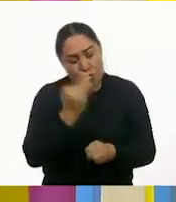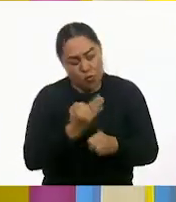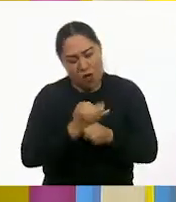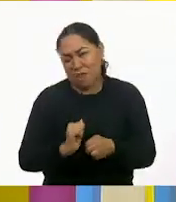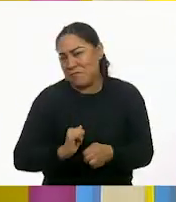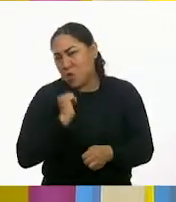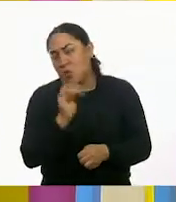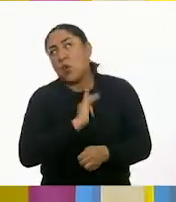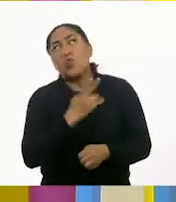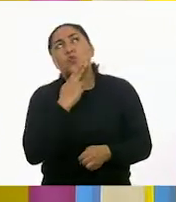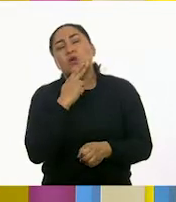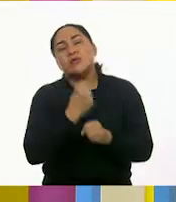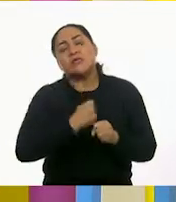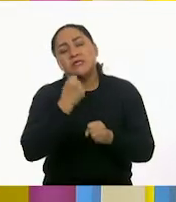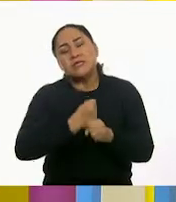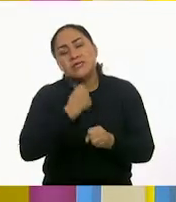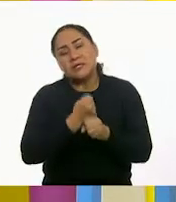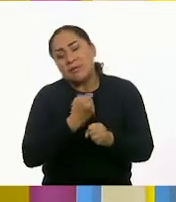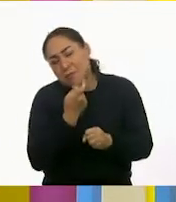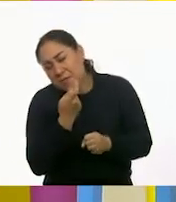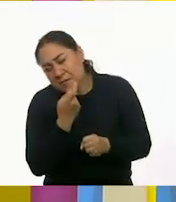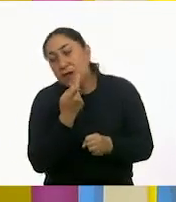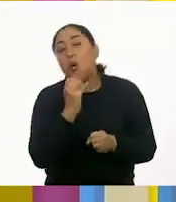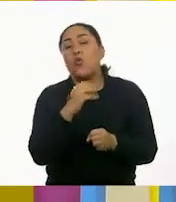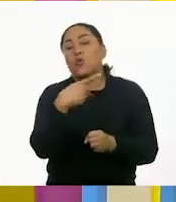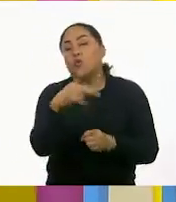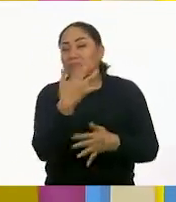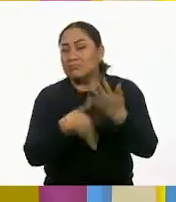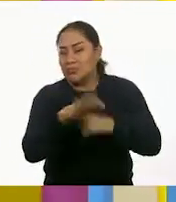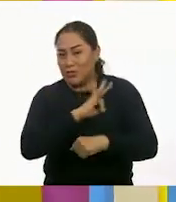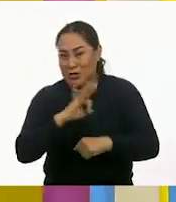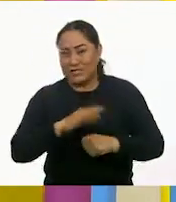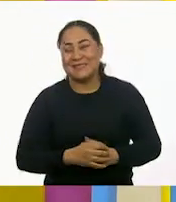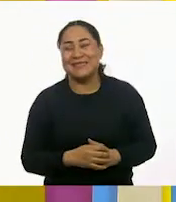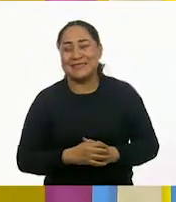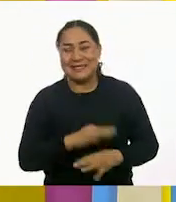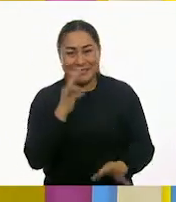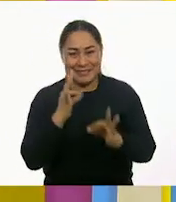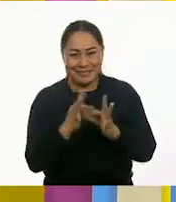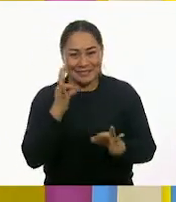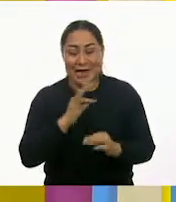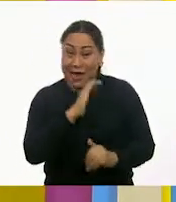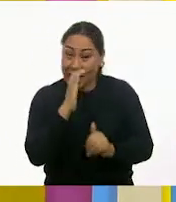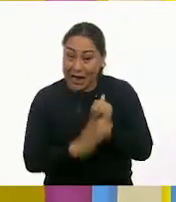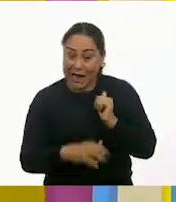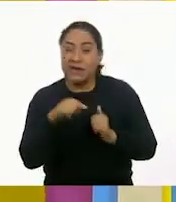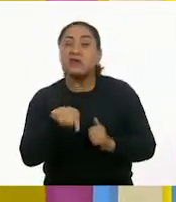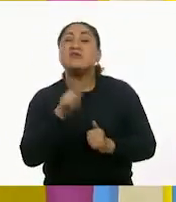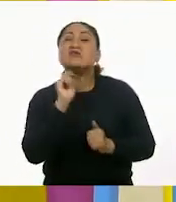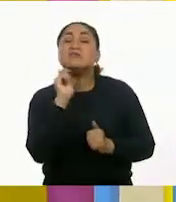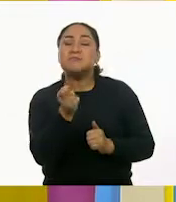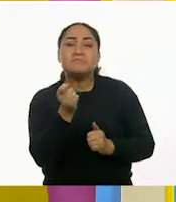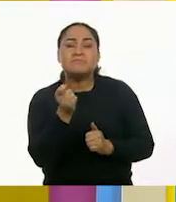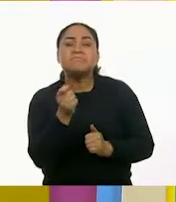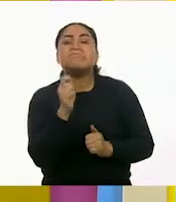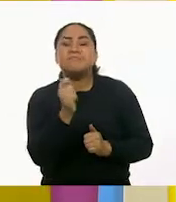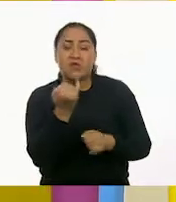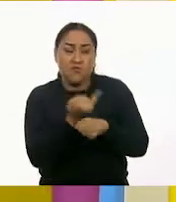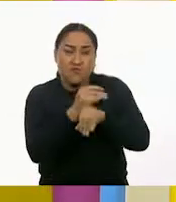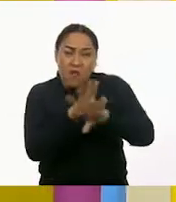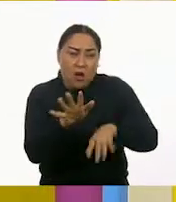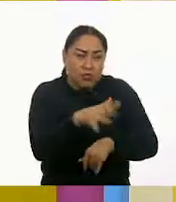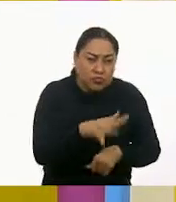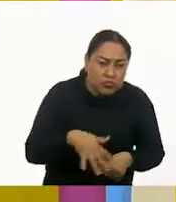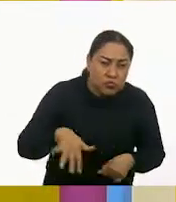momento para practicarla y platica con tu familia en tu lengua materna. ¡Listo! Terminamos. Esto fue A Buscar Información